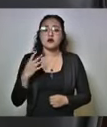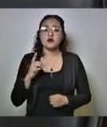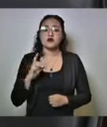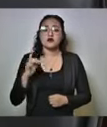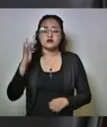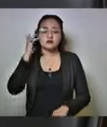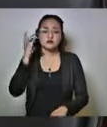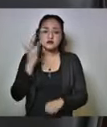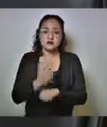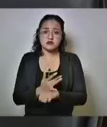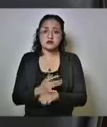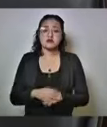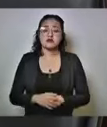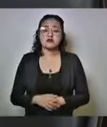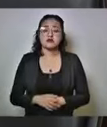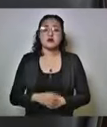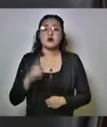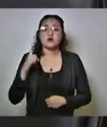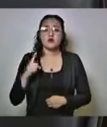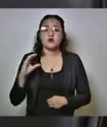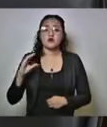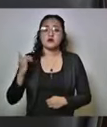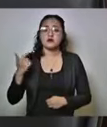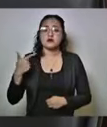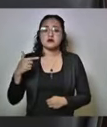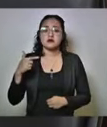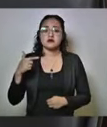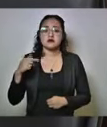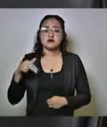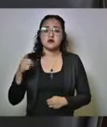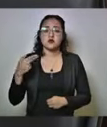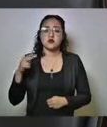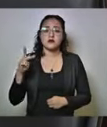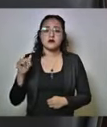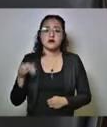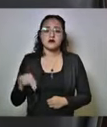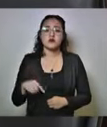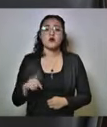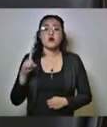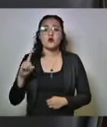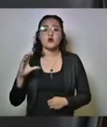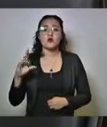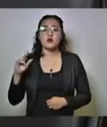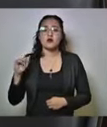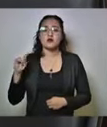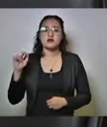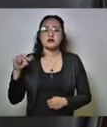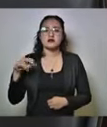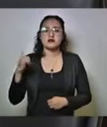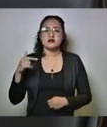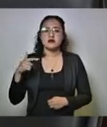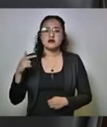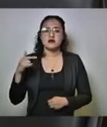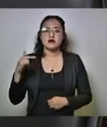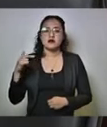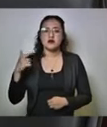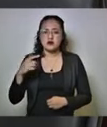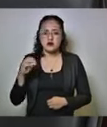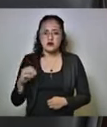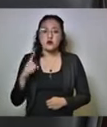uno en Chignahuapan, uno en Potlalcingo, uno en Acajete,